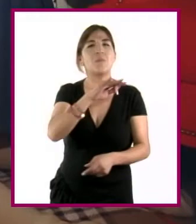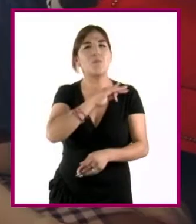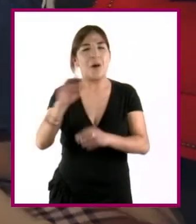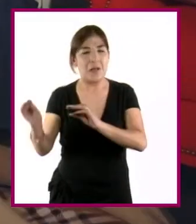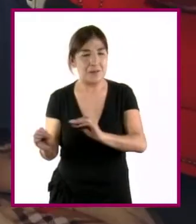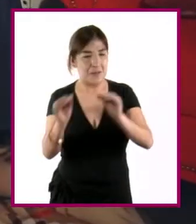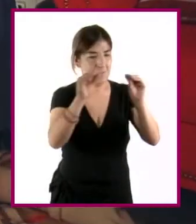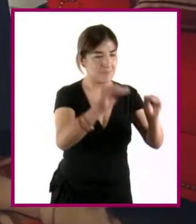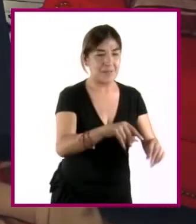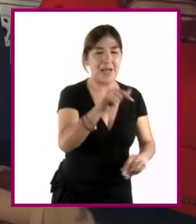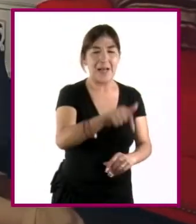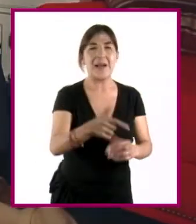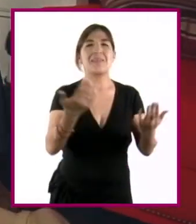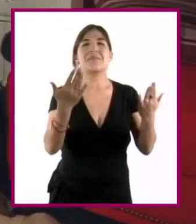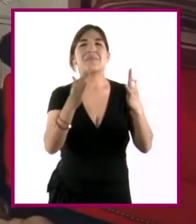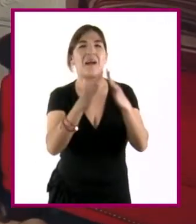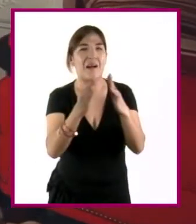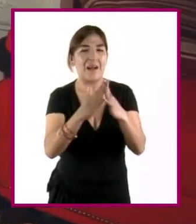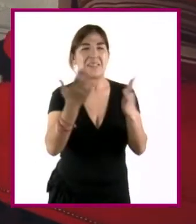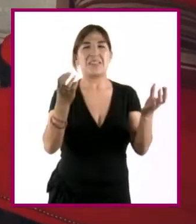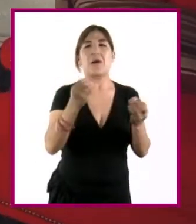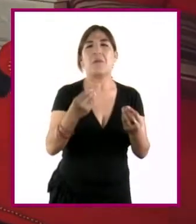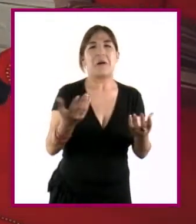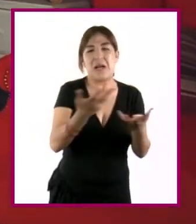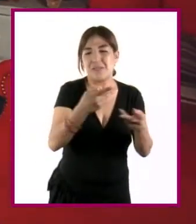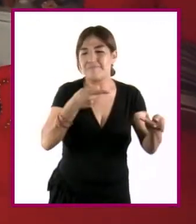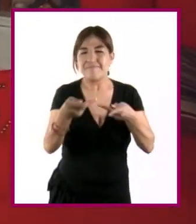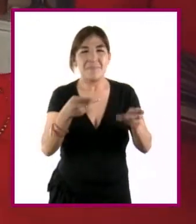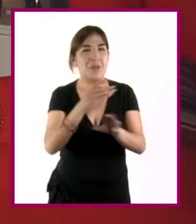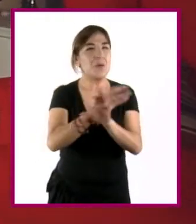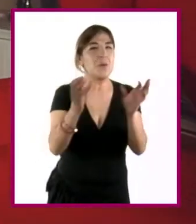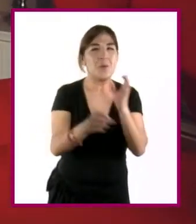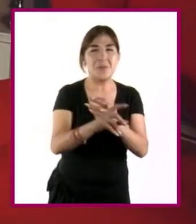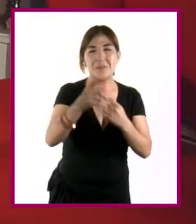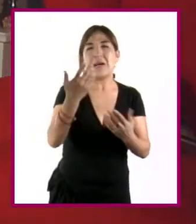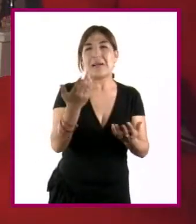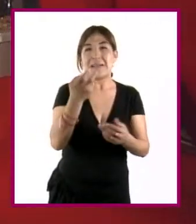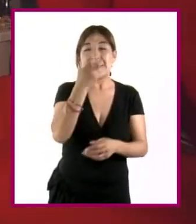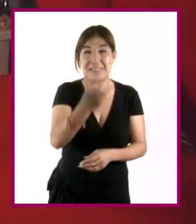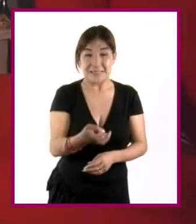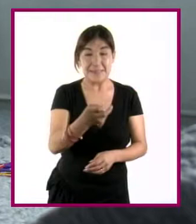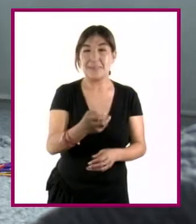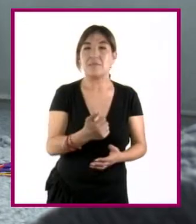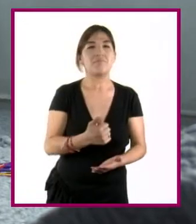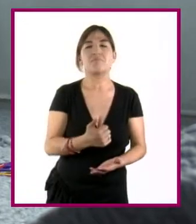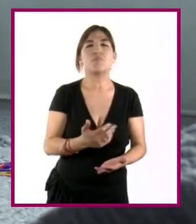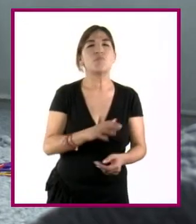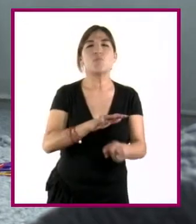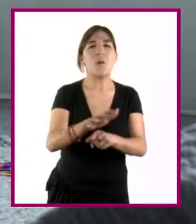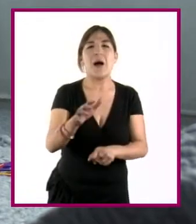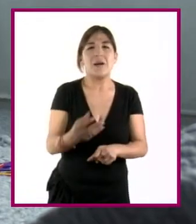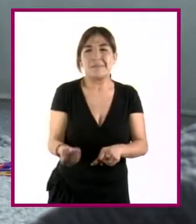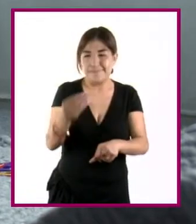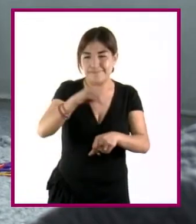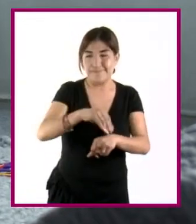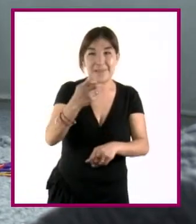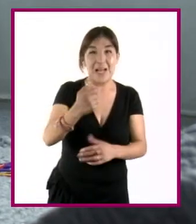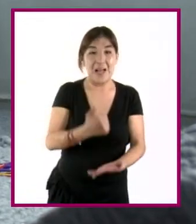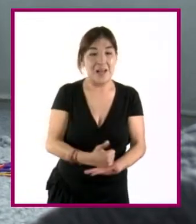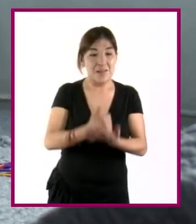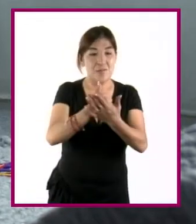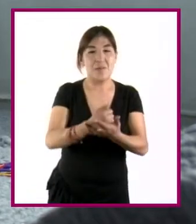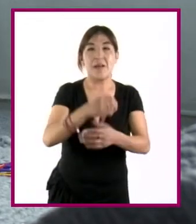dentro de su vida cotidiana. Entonces, me parece que una de las aportaciones más importantes que podríamos pensar